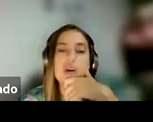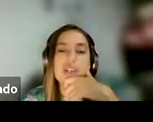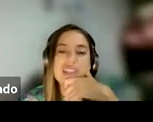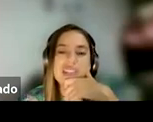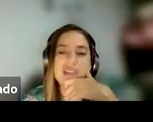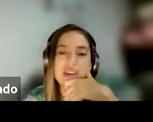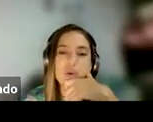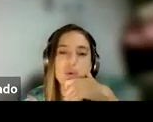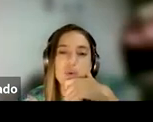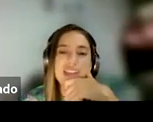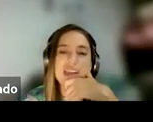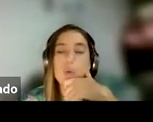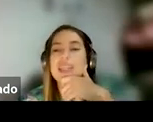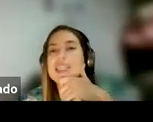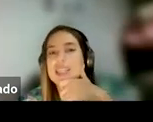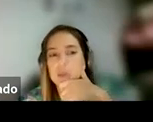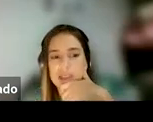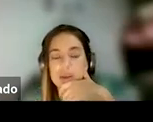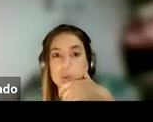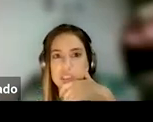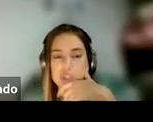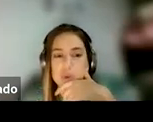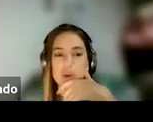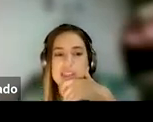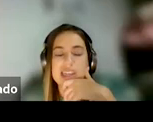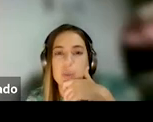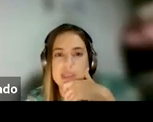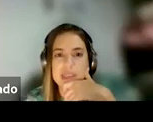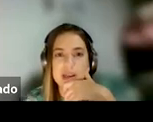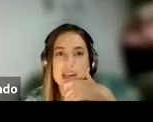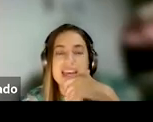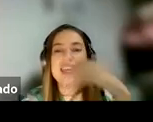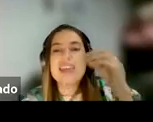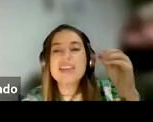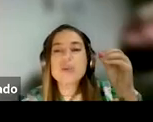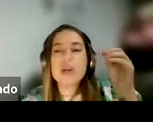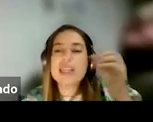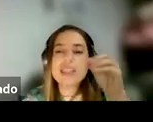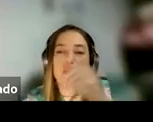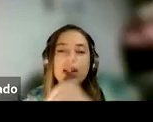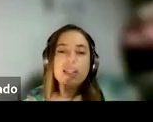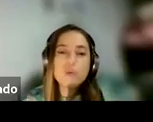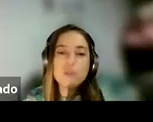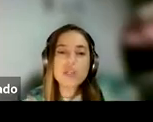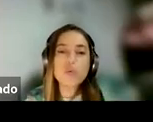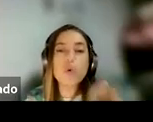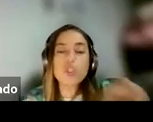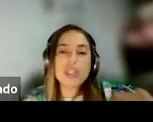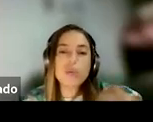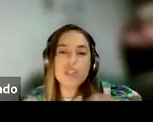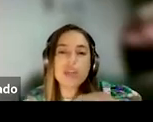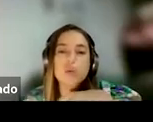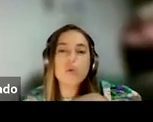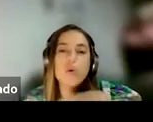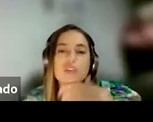los juzgados han recibido un total de 47 mil denuncias por violencia doméstica. Y de esas 47 mil denuncias, un